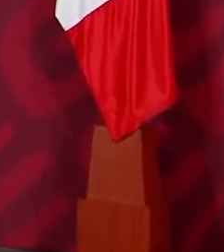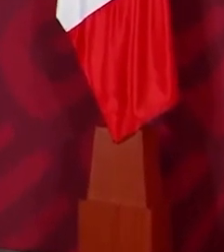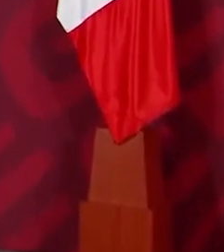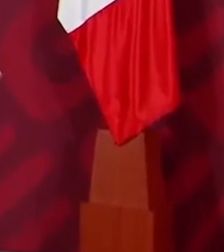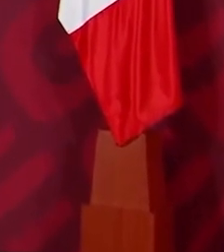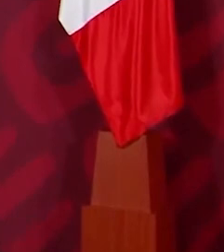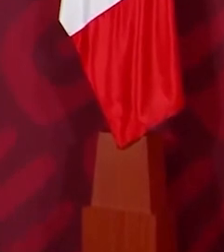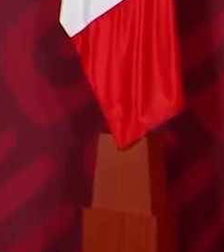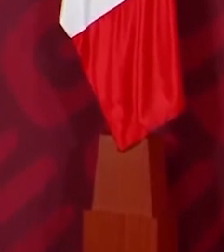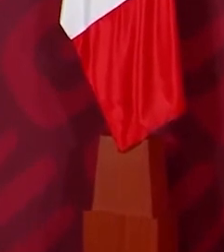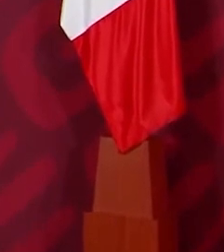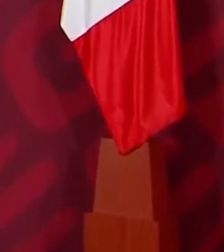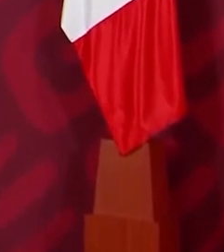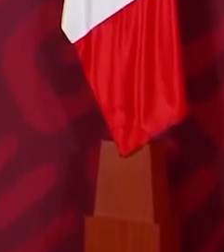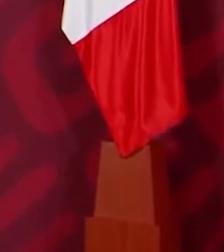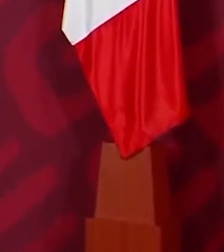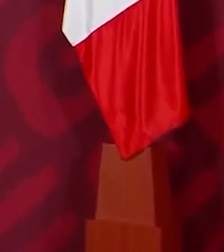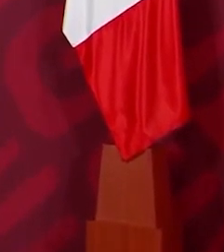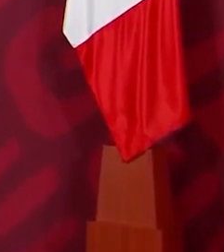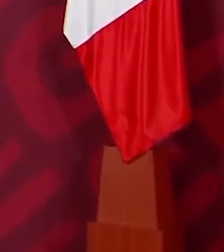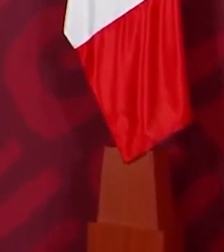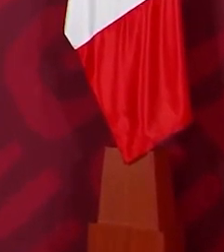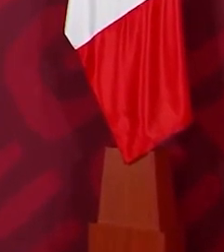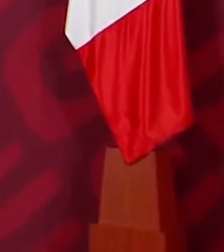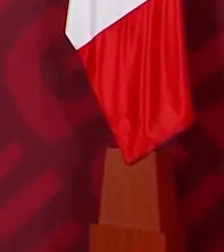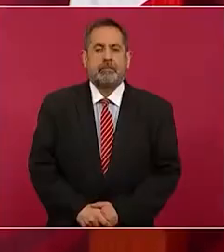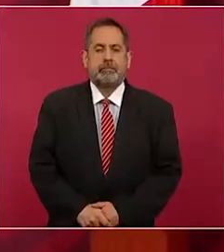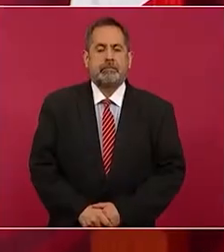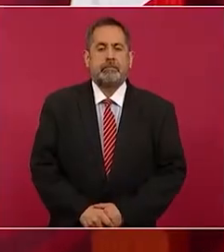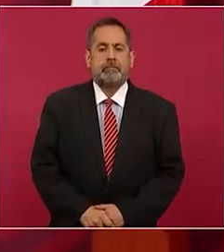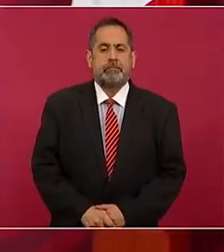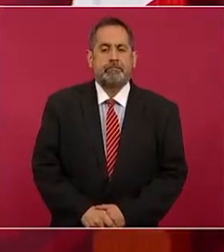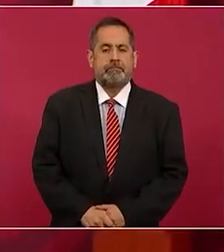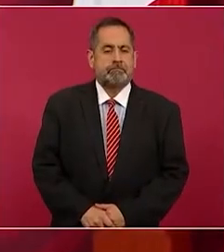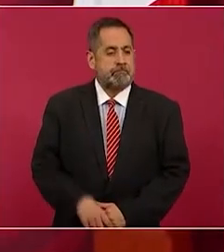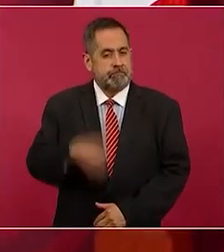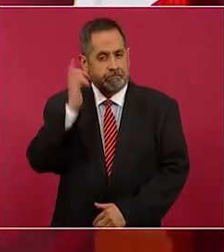ojalá y ellos nos ayudaran a transparentar